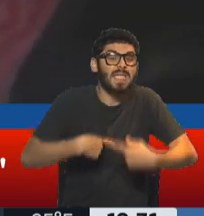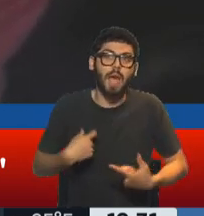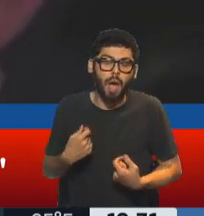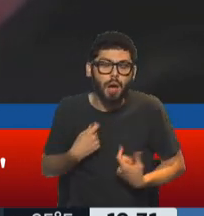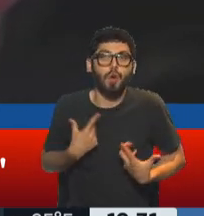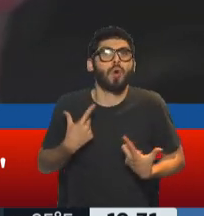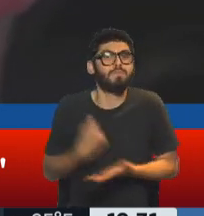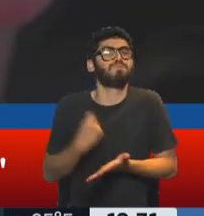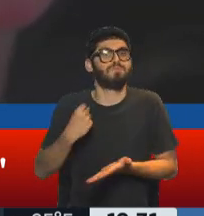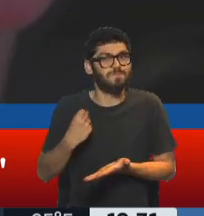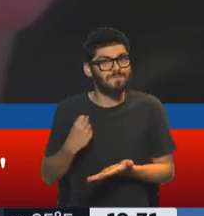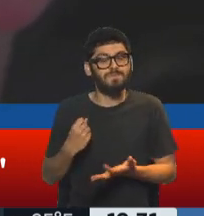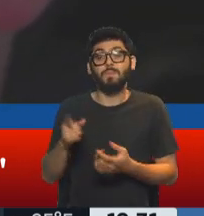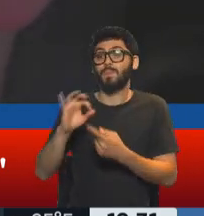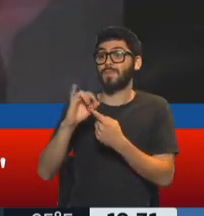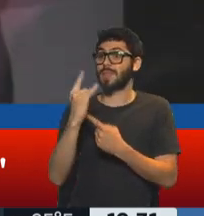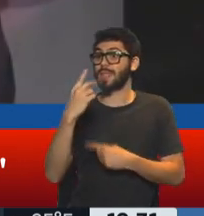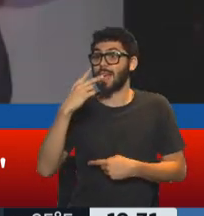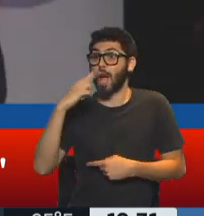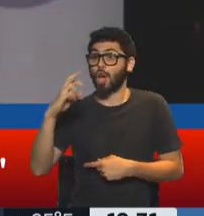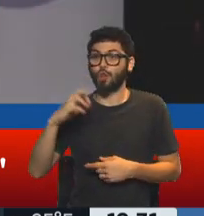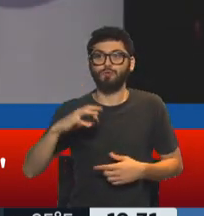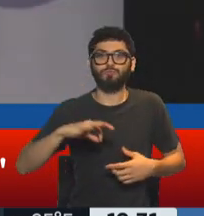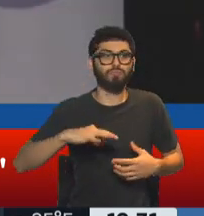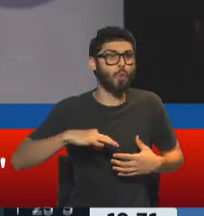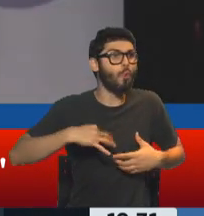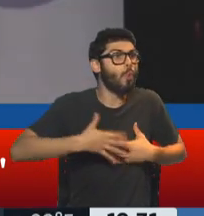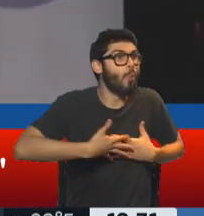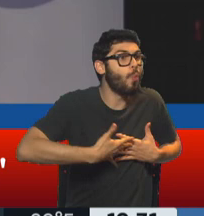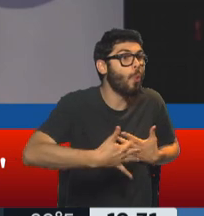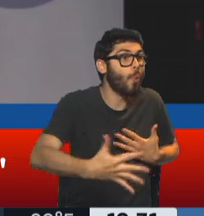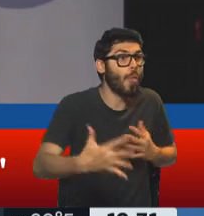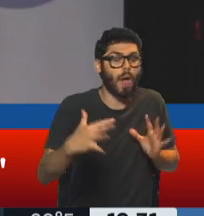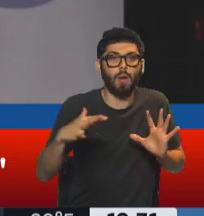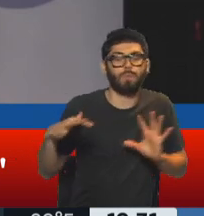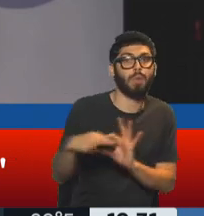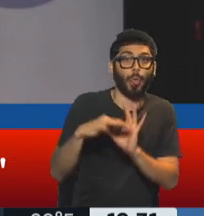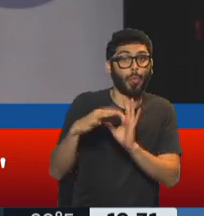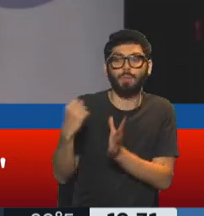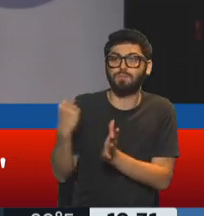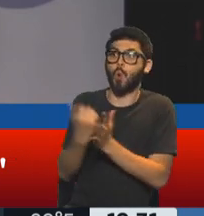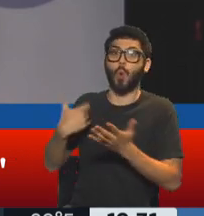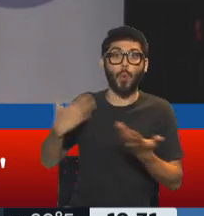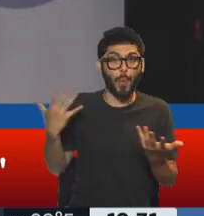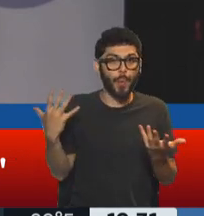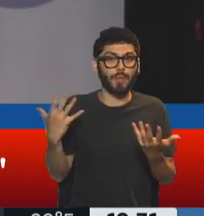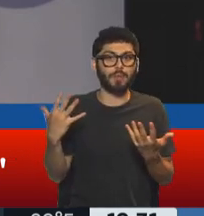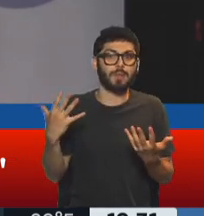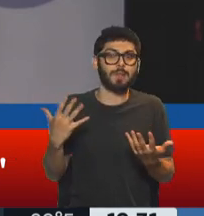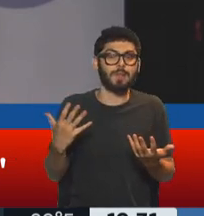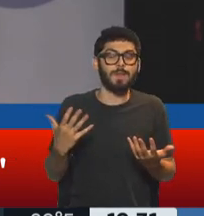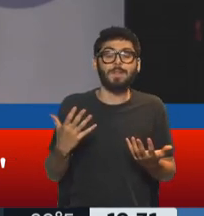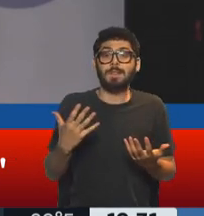esos sentidos que le dio Kino a nuestra existencia, a nuestra vida, que nos ha atravesado,